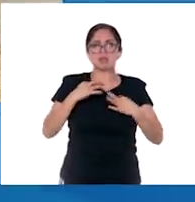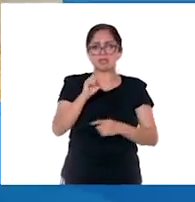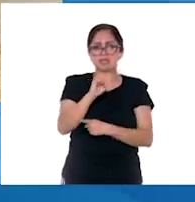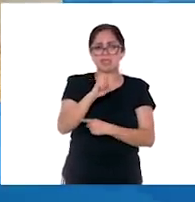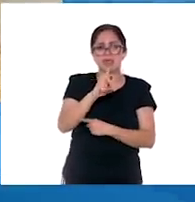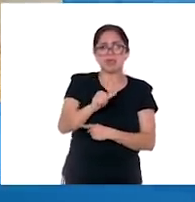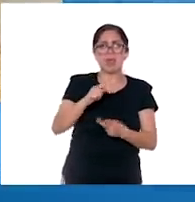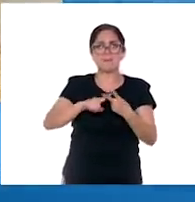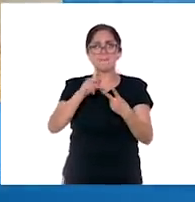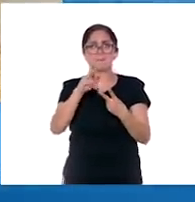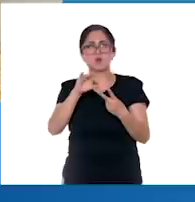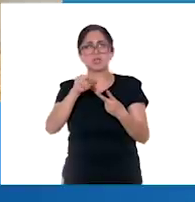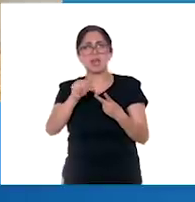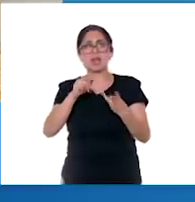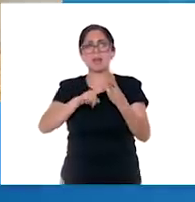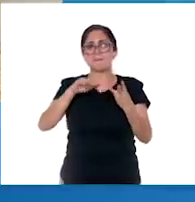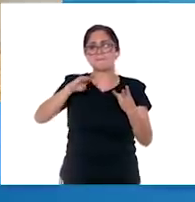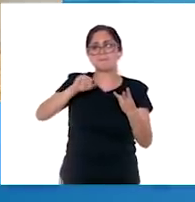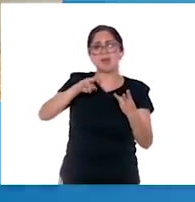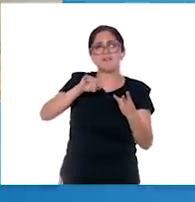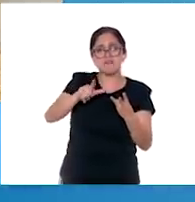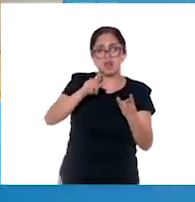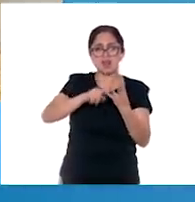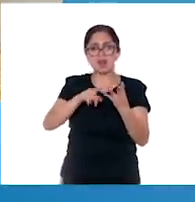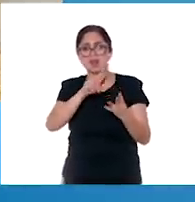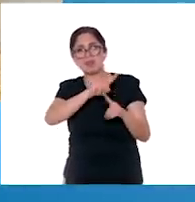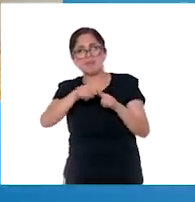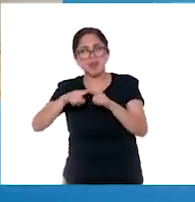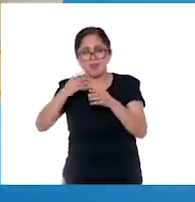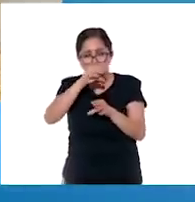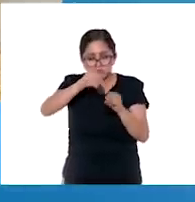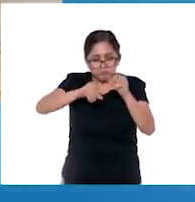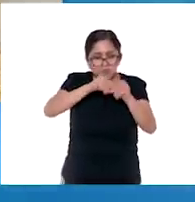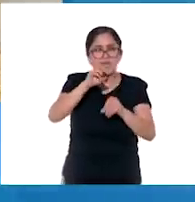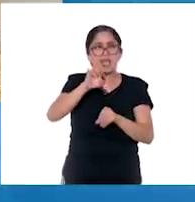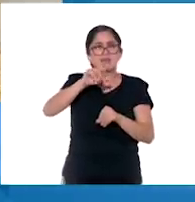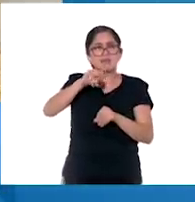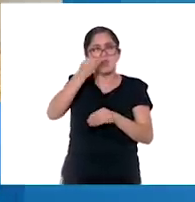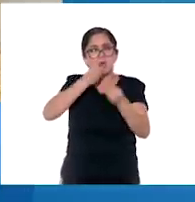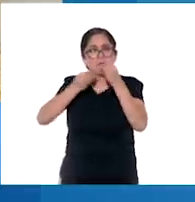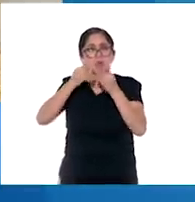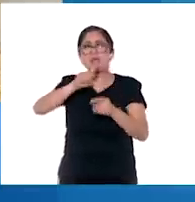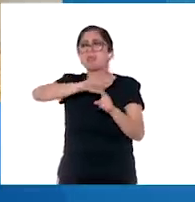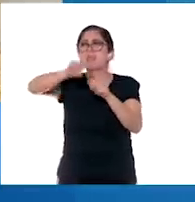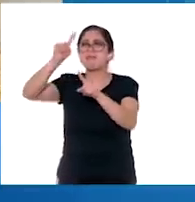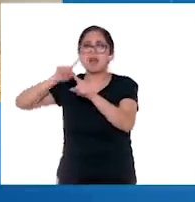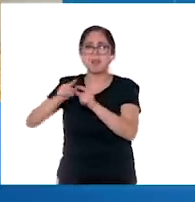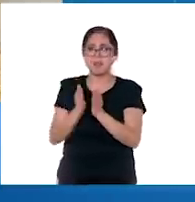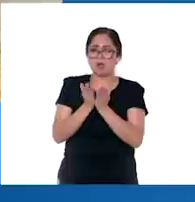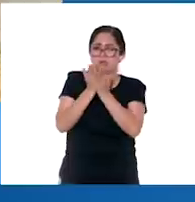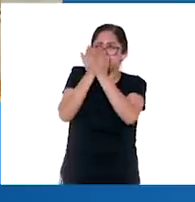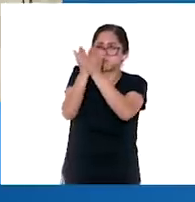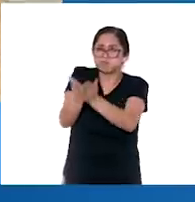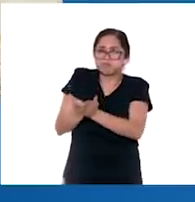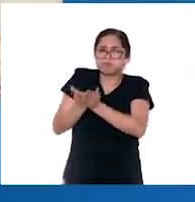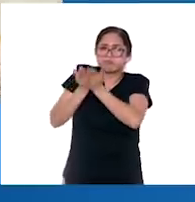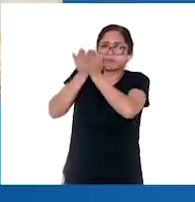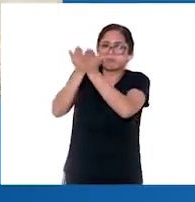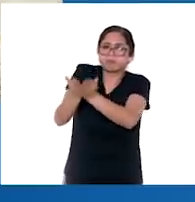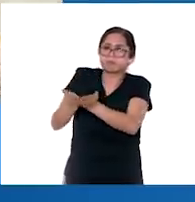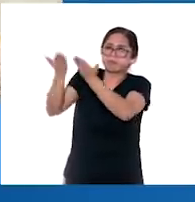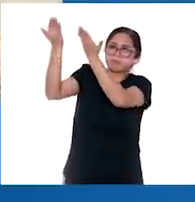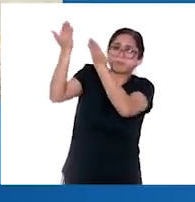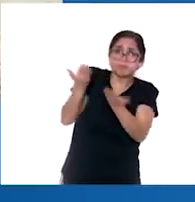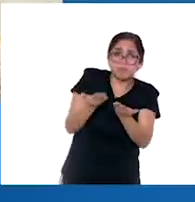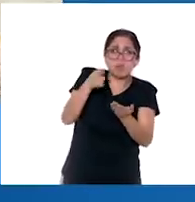porcelana, el marfil y las especias, llegaban a Nueva España mediante enormes embarcaciones que viajaban por todo el mundo. El acceso